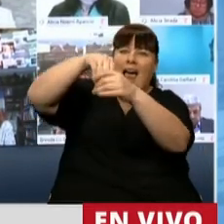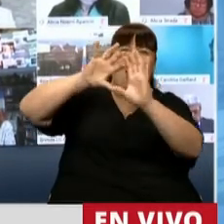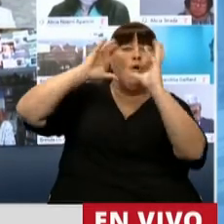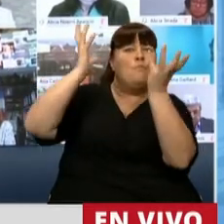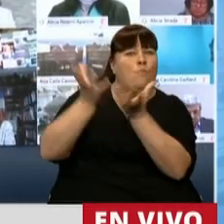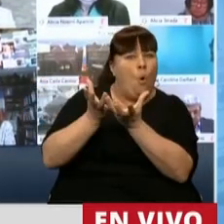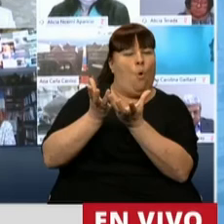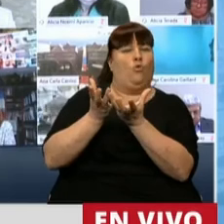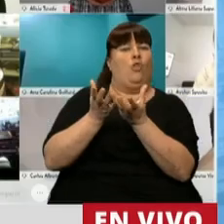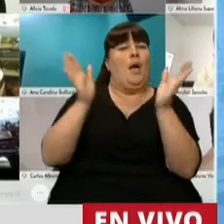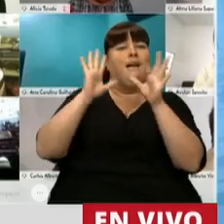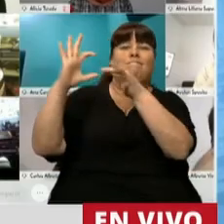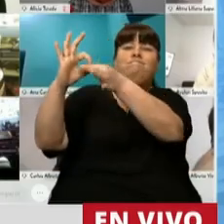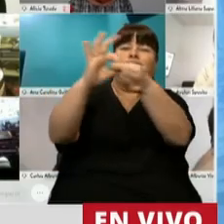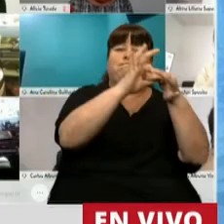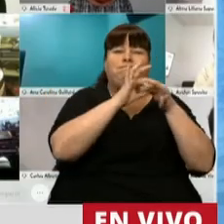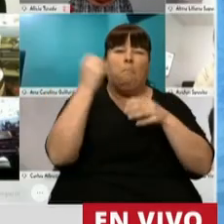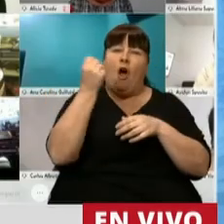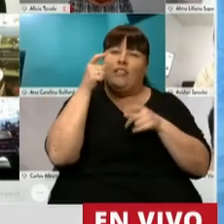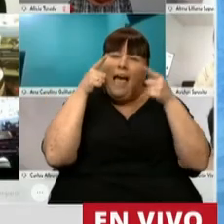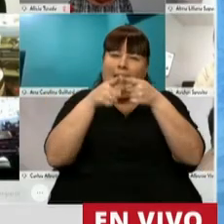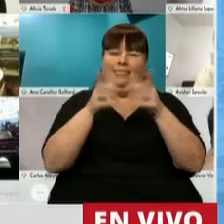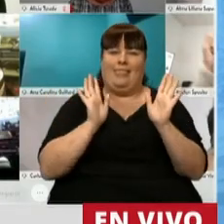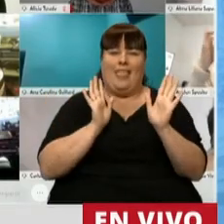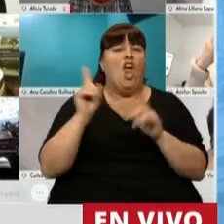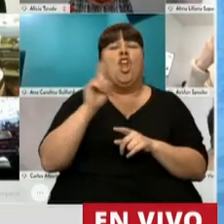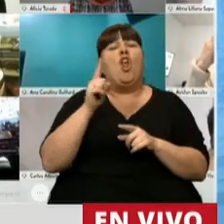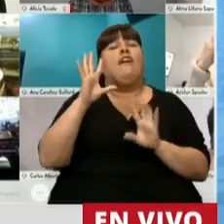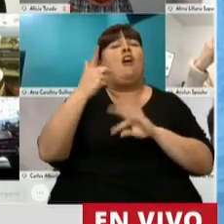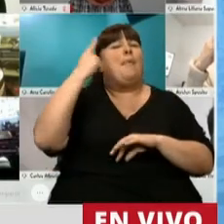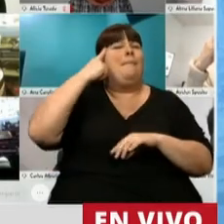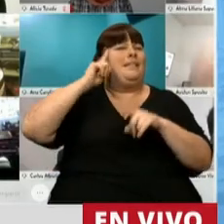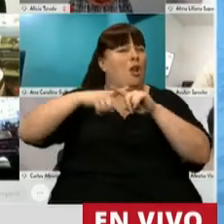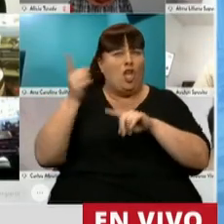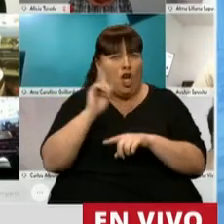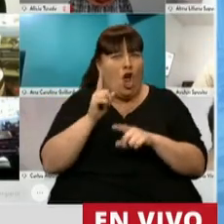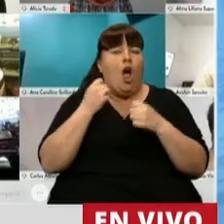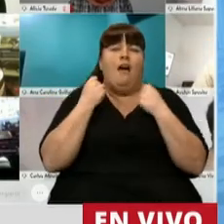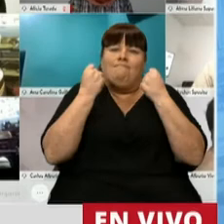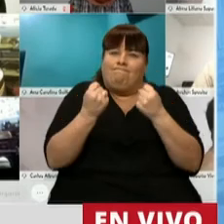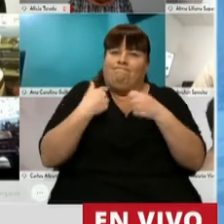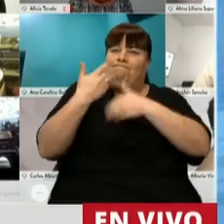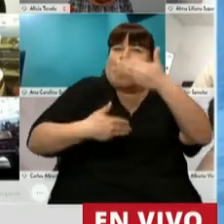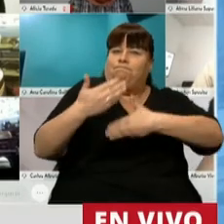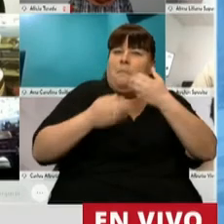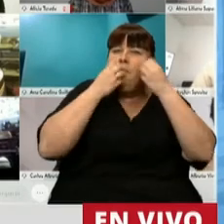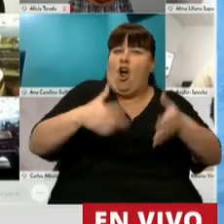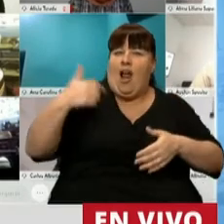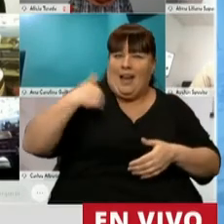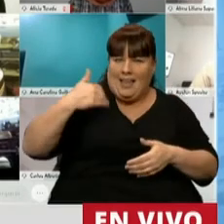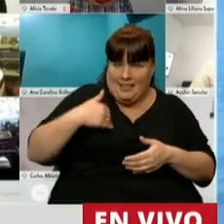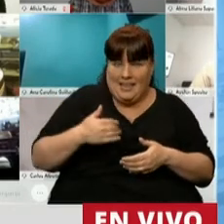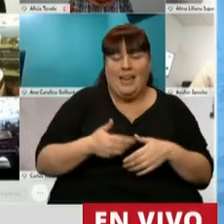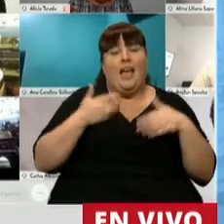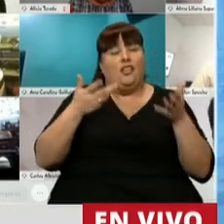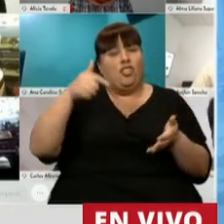del mundo, de formar alianzas estratégicas, no basadas en lo ideológico, sino en el potencial desarrollo de nuestro país.